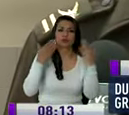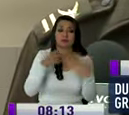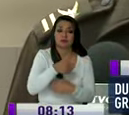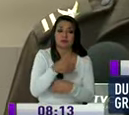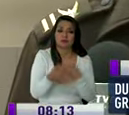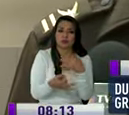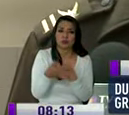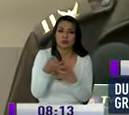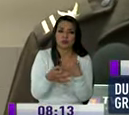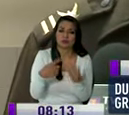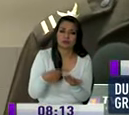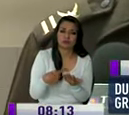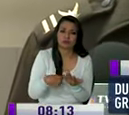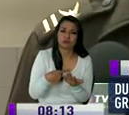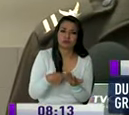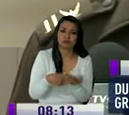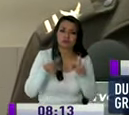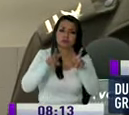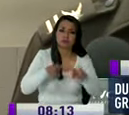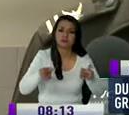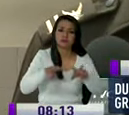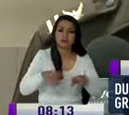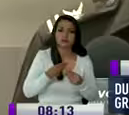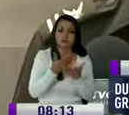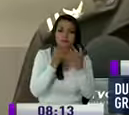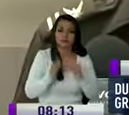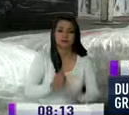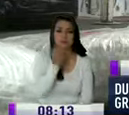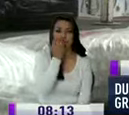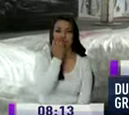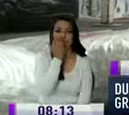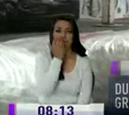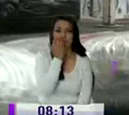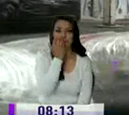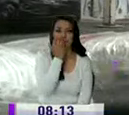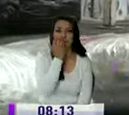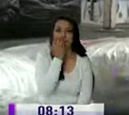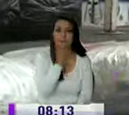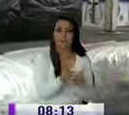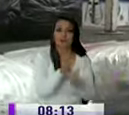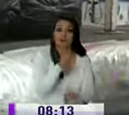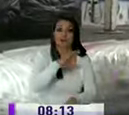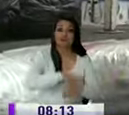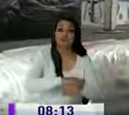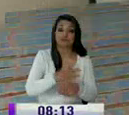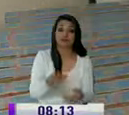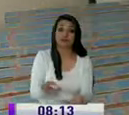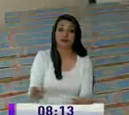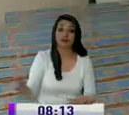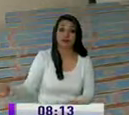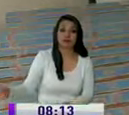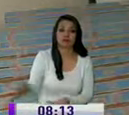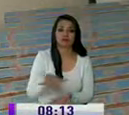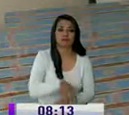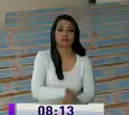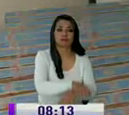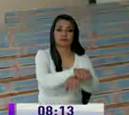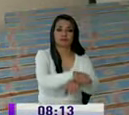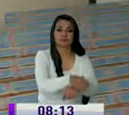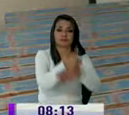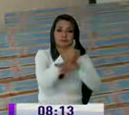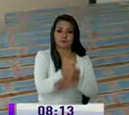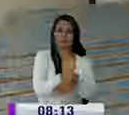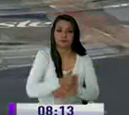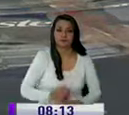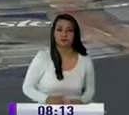judicial en la cual se tiene que ir ventilando con las respectivas investigaciones. Tanto los aprendidos como la mercadería serán puestos a órdenes